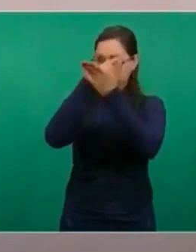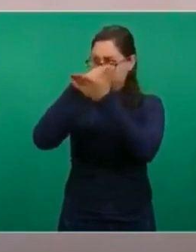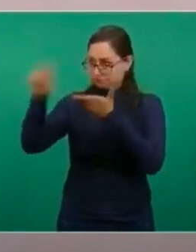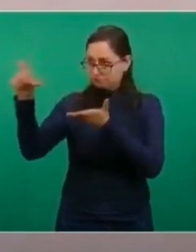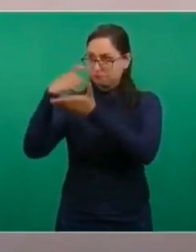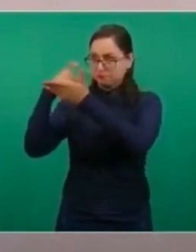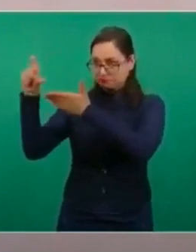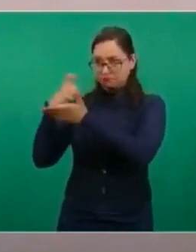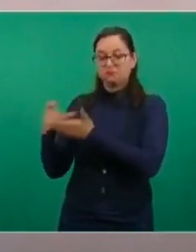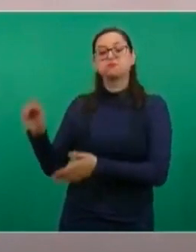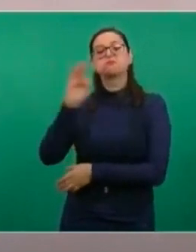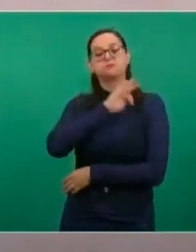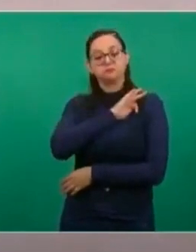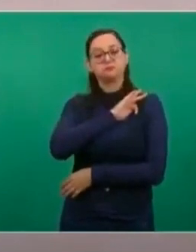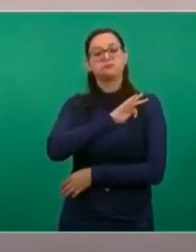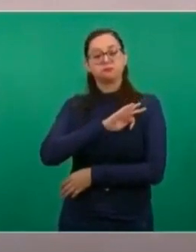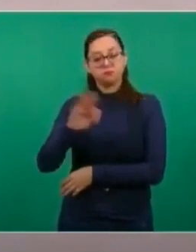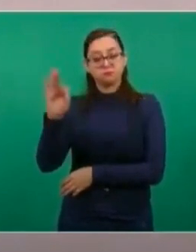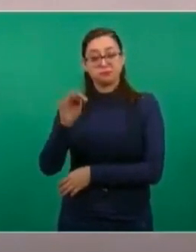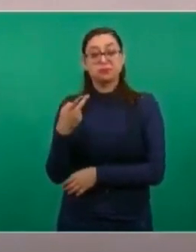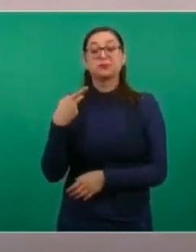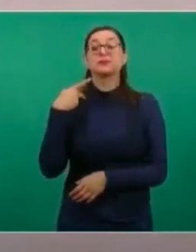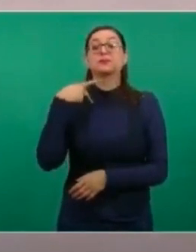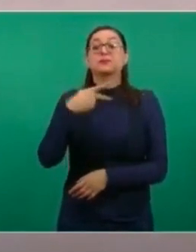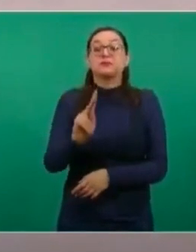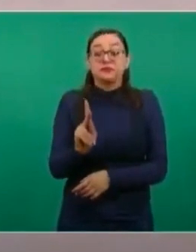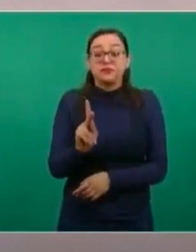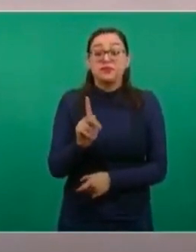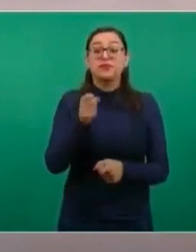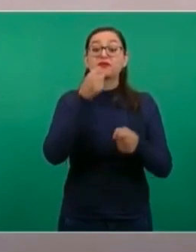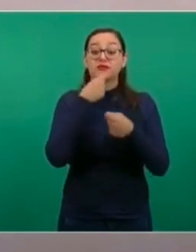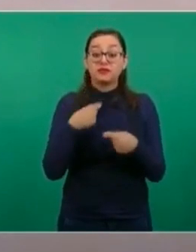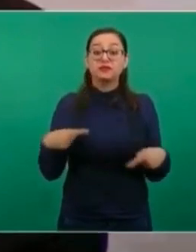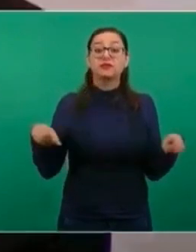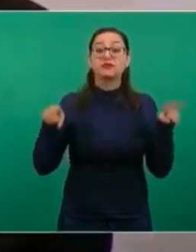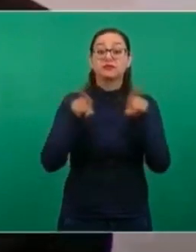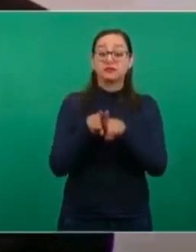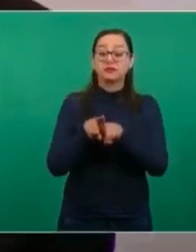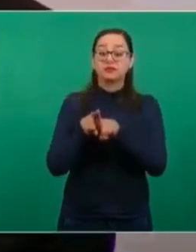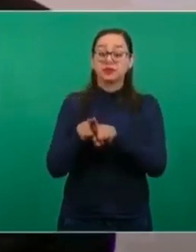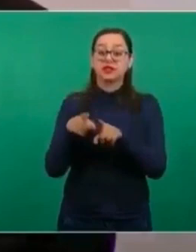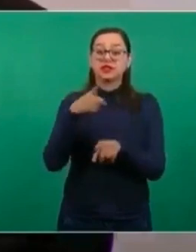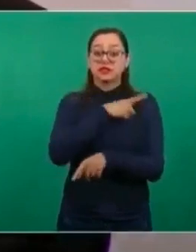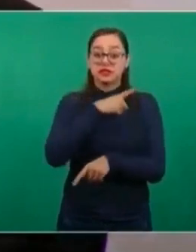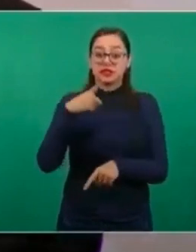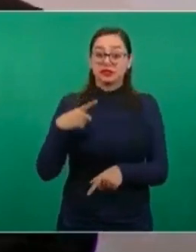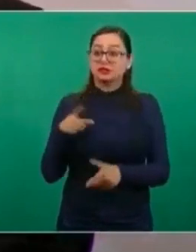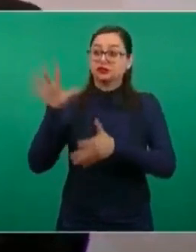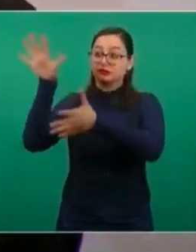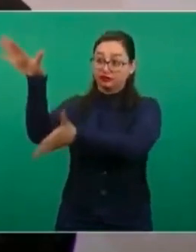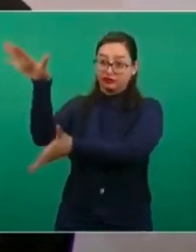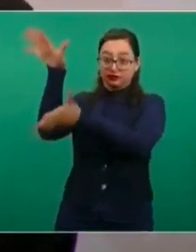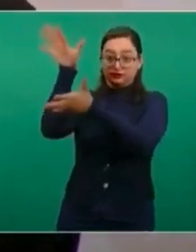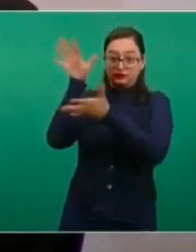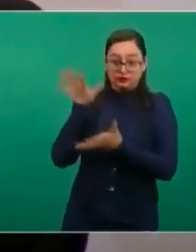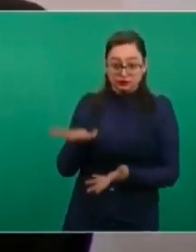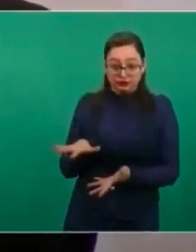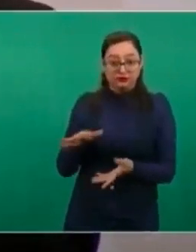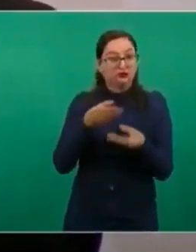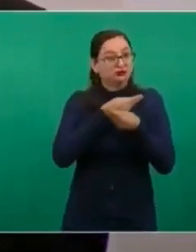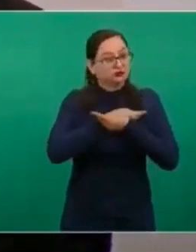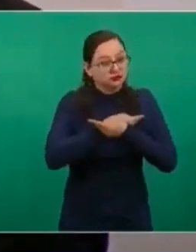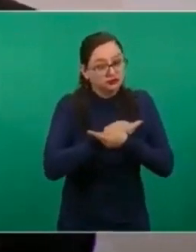medicamentos, sino también tenemos que crear un sistema de distribución